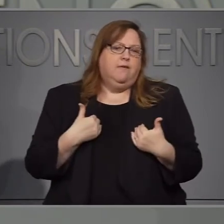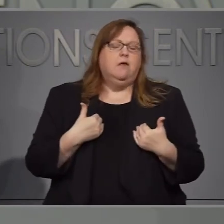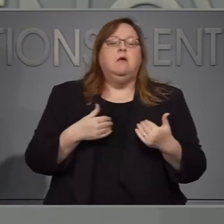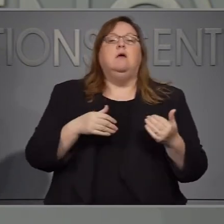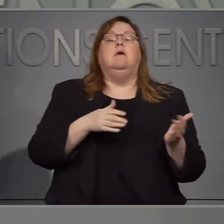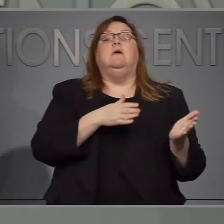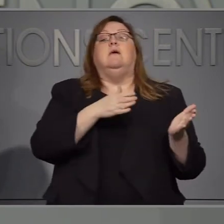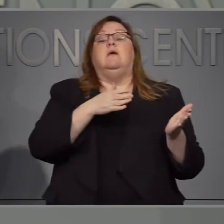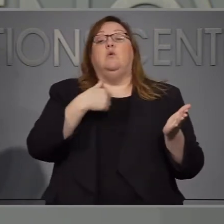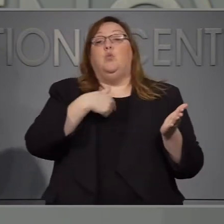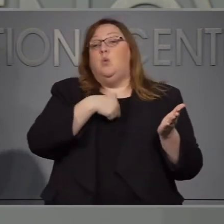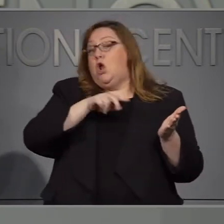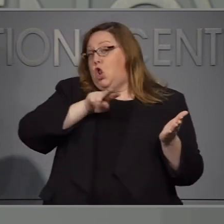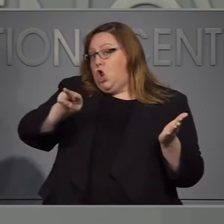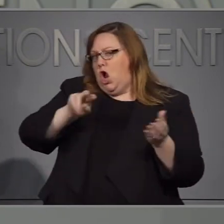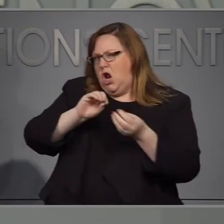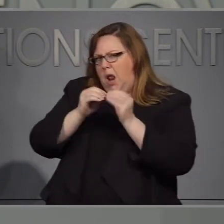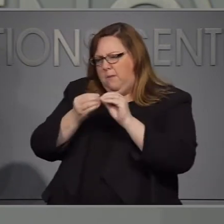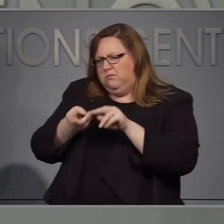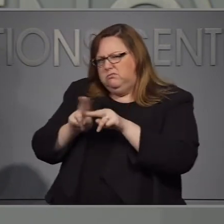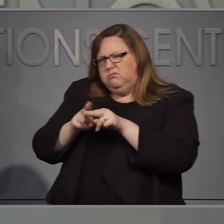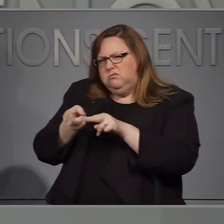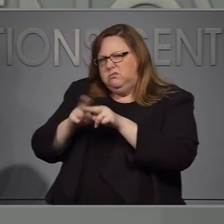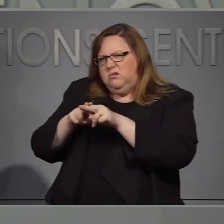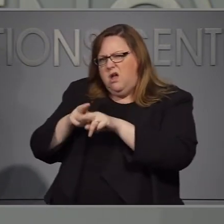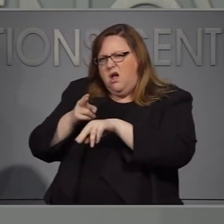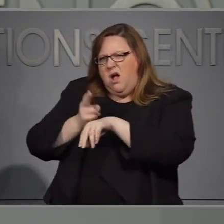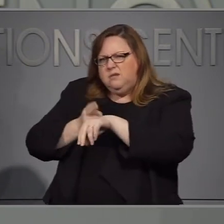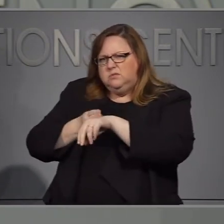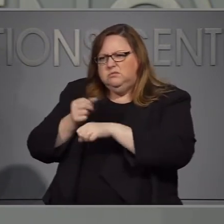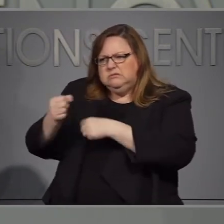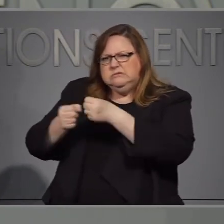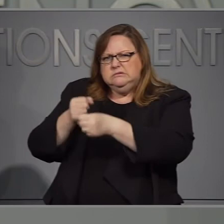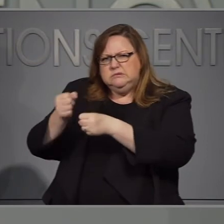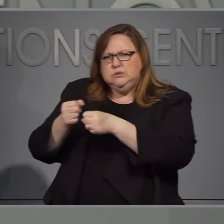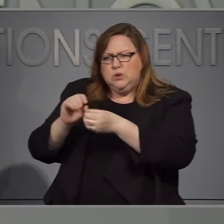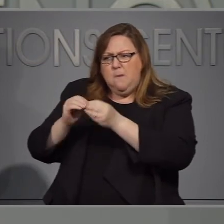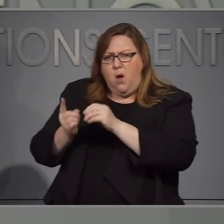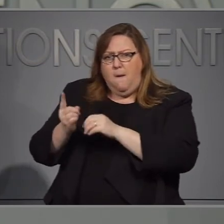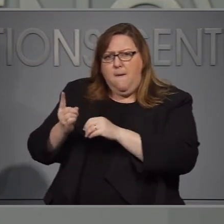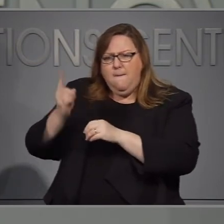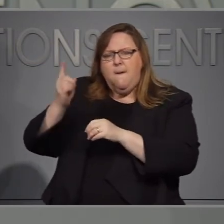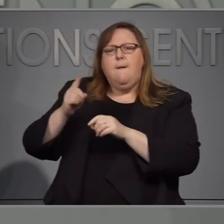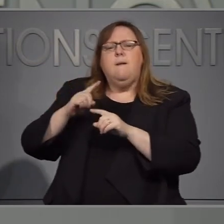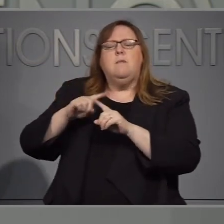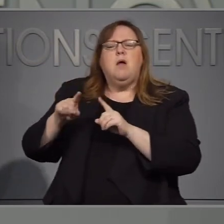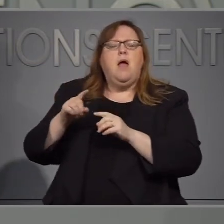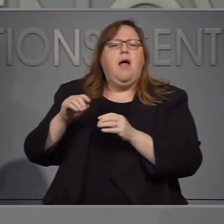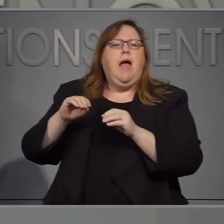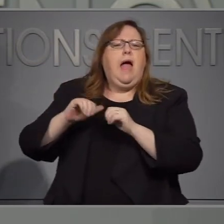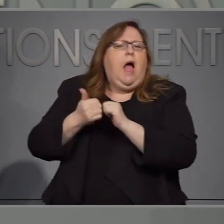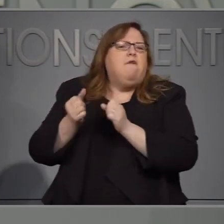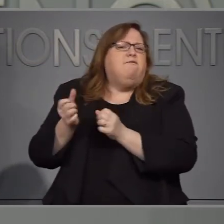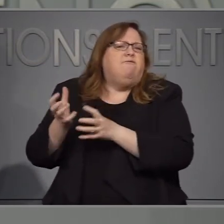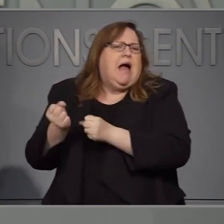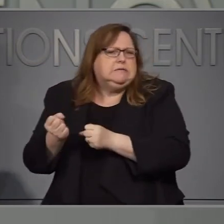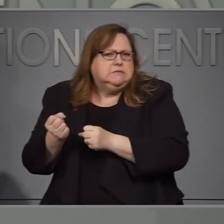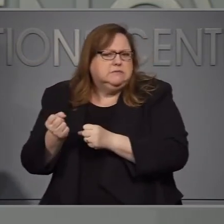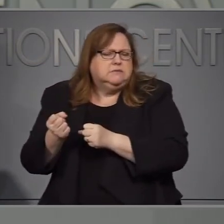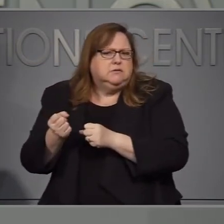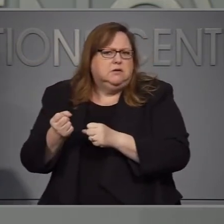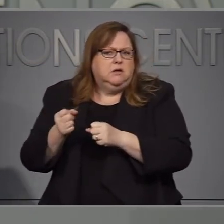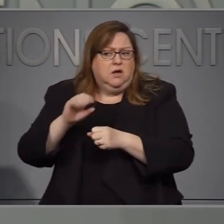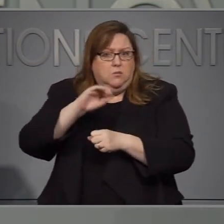estamos analizando. El número y el el el aumento de de la la